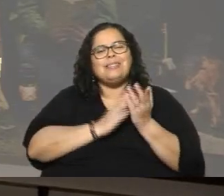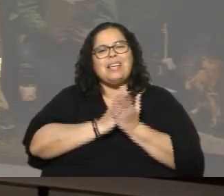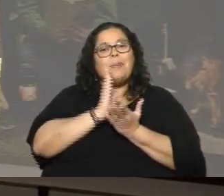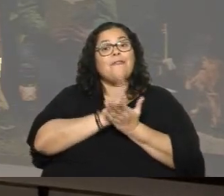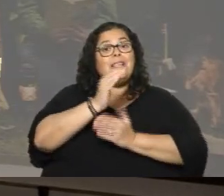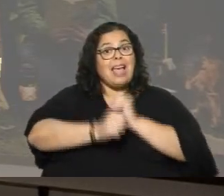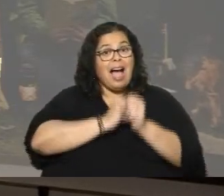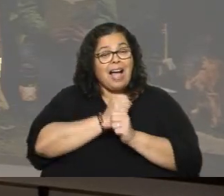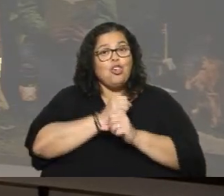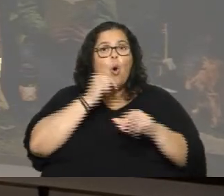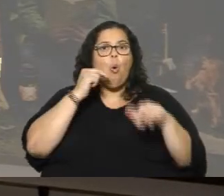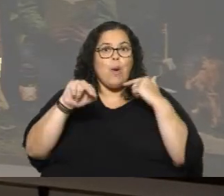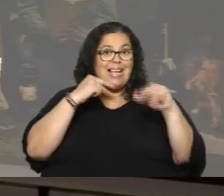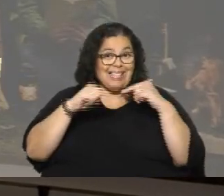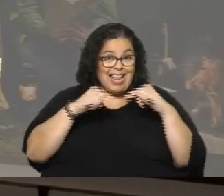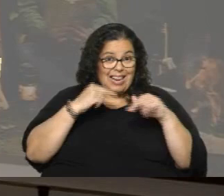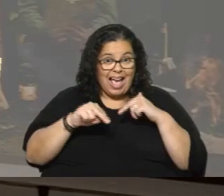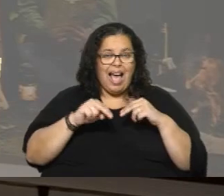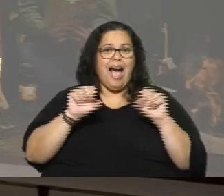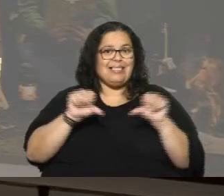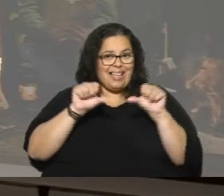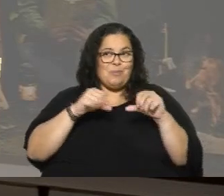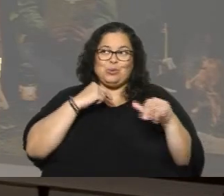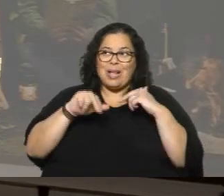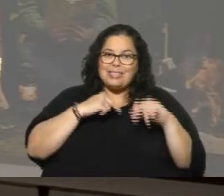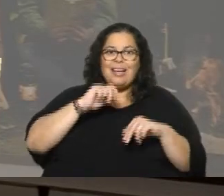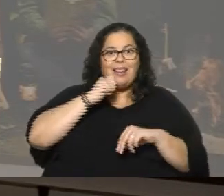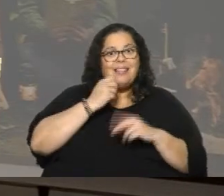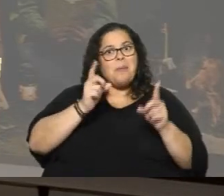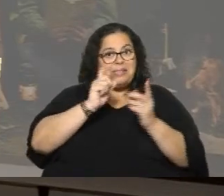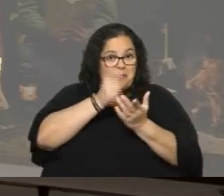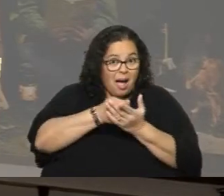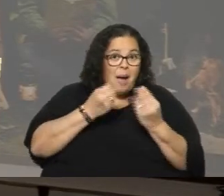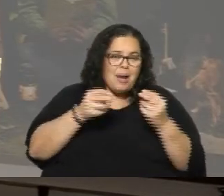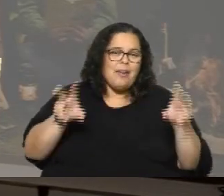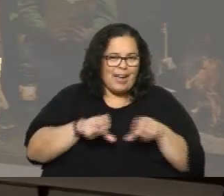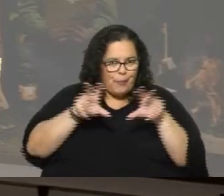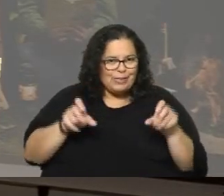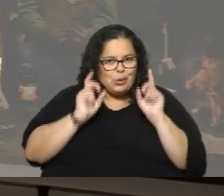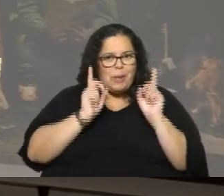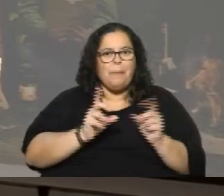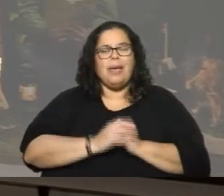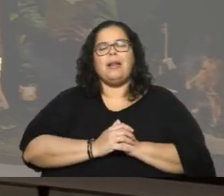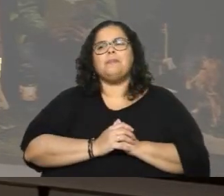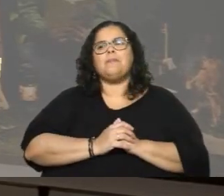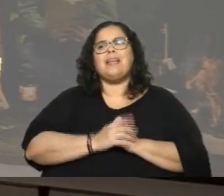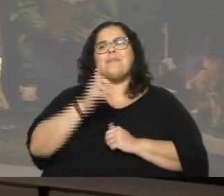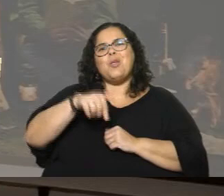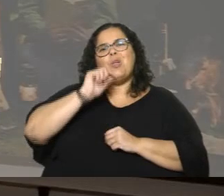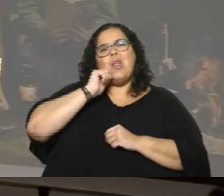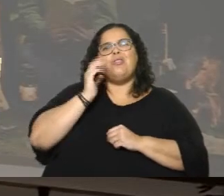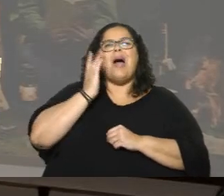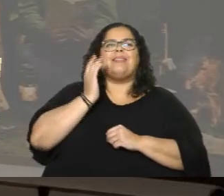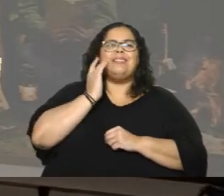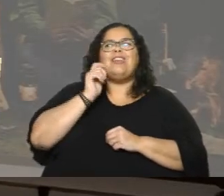no es tan del lado artístico, pero lo artístico creo que es algo que está bueno porque, bueno, tiene el atractivo para